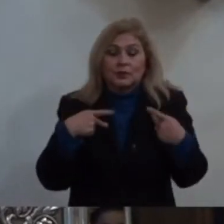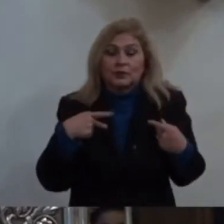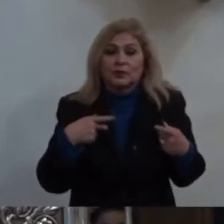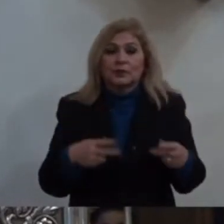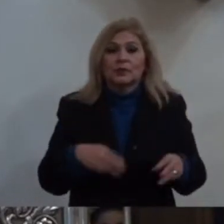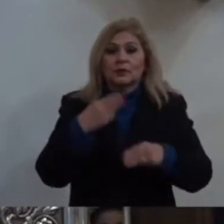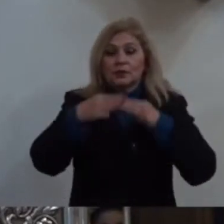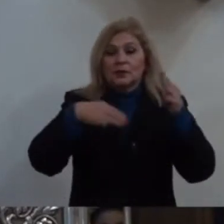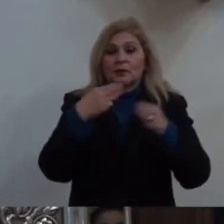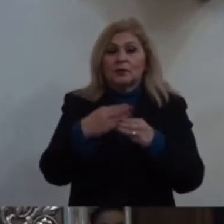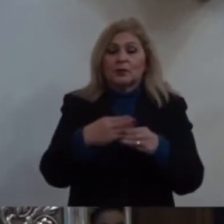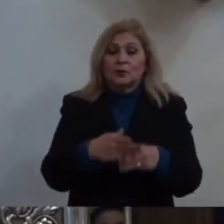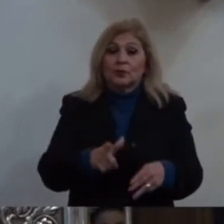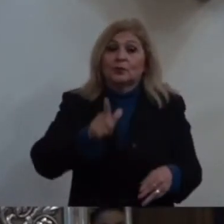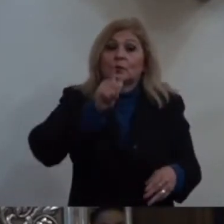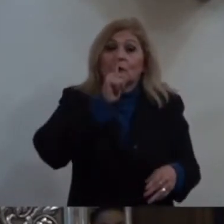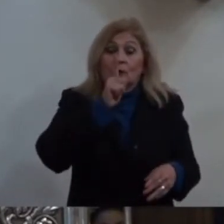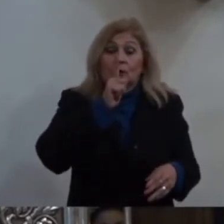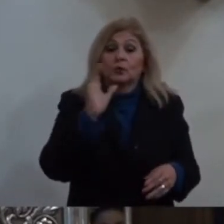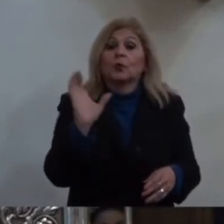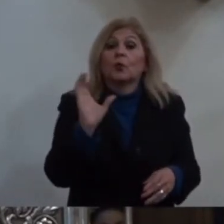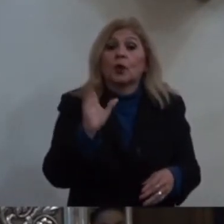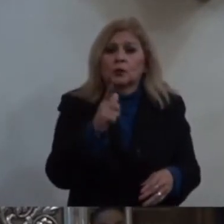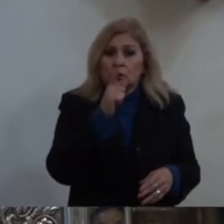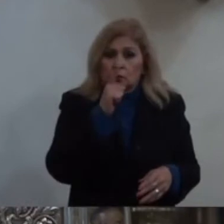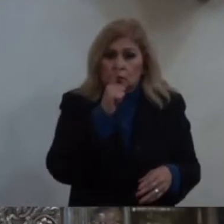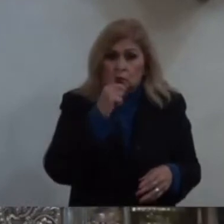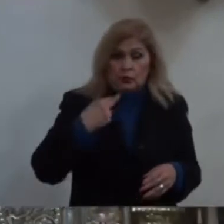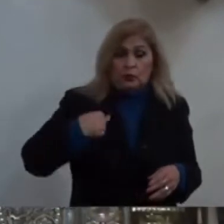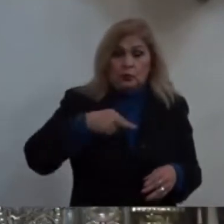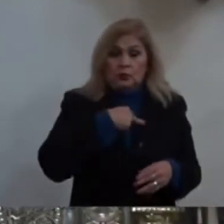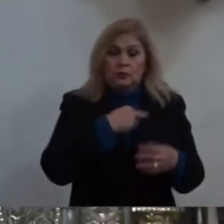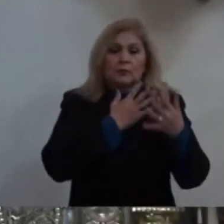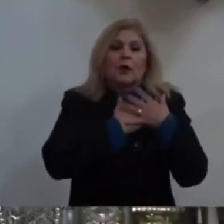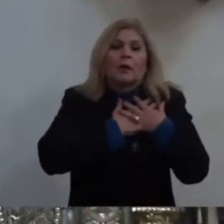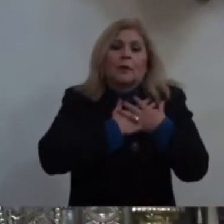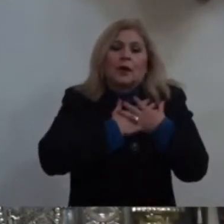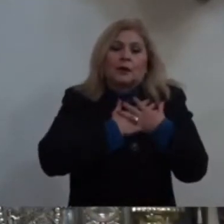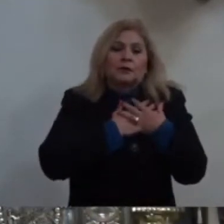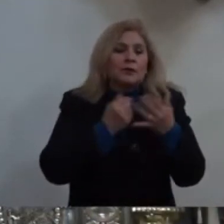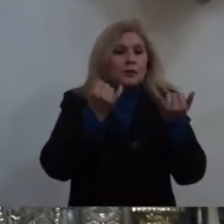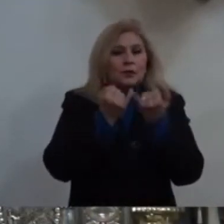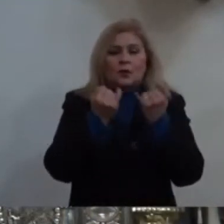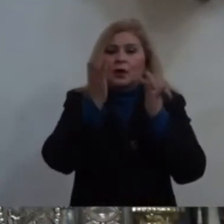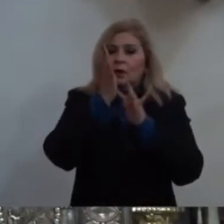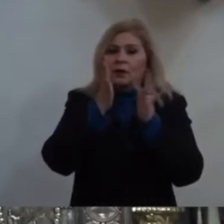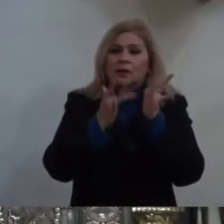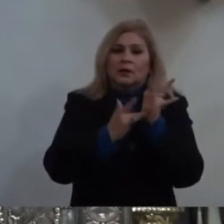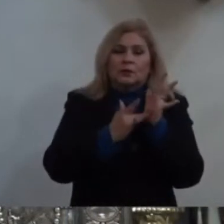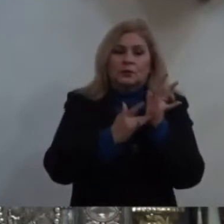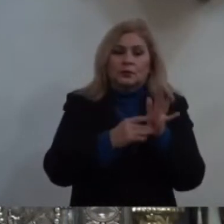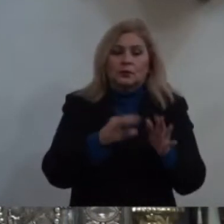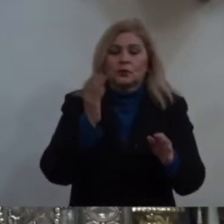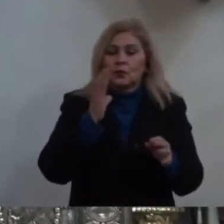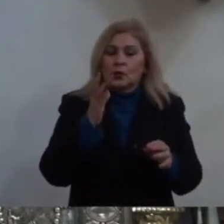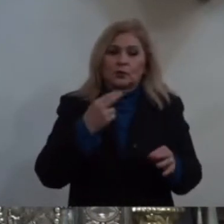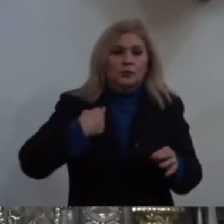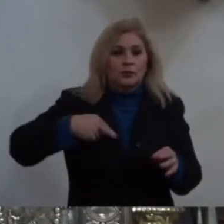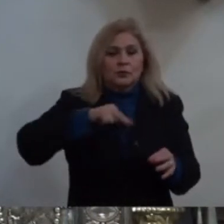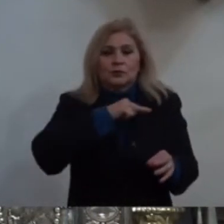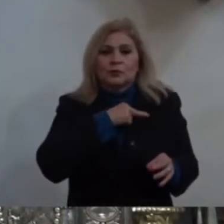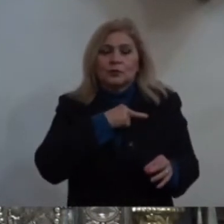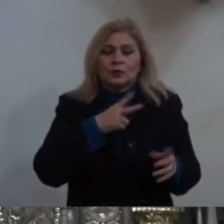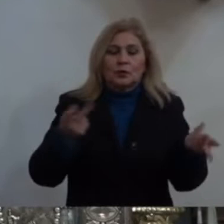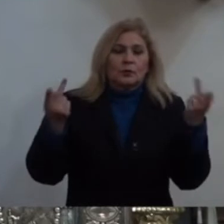Cuando amamos Como Cristo ama Cuando no somos tropiezo para nadie